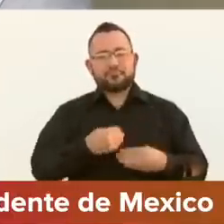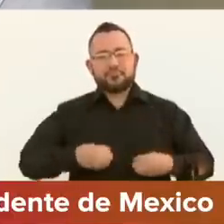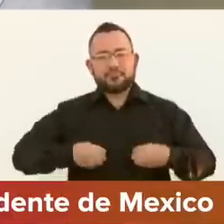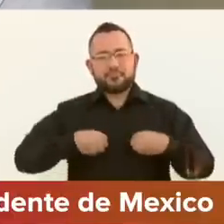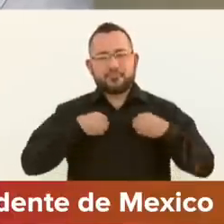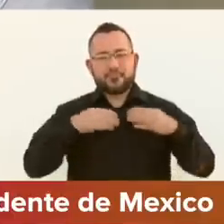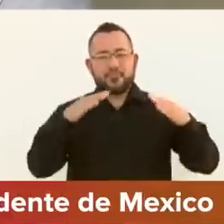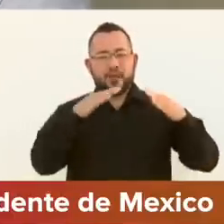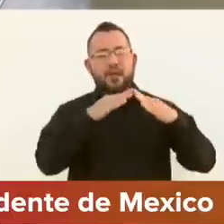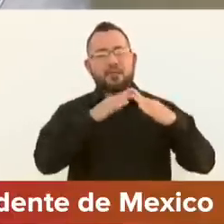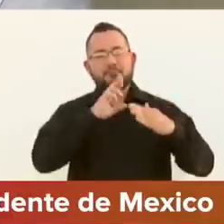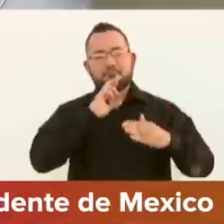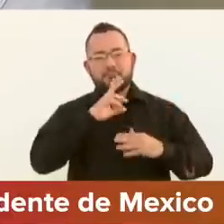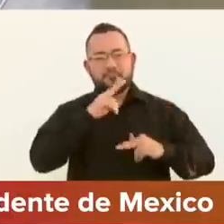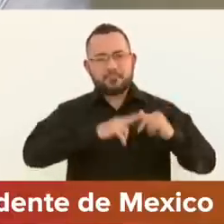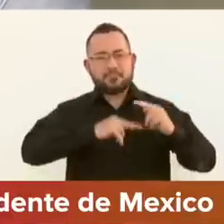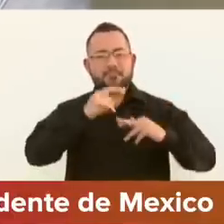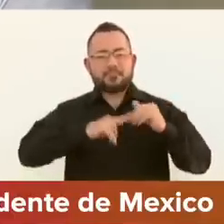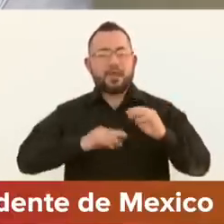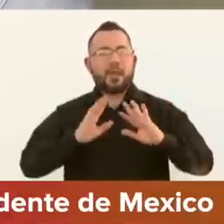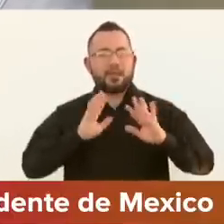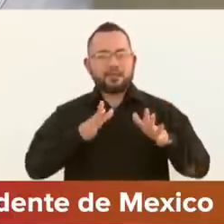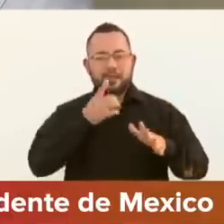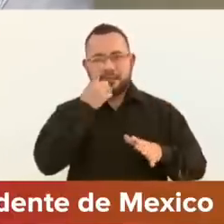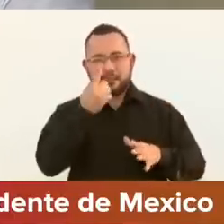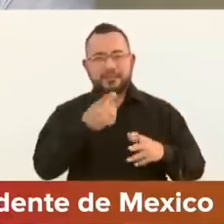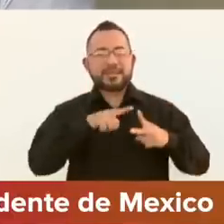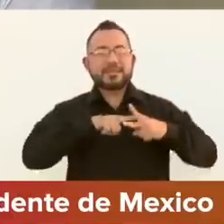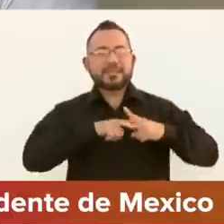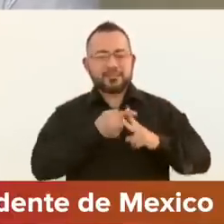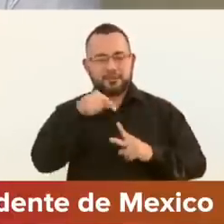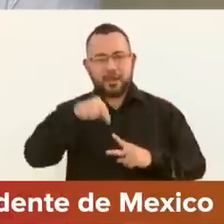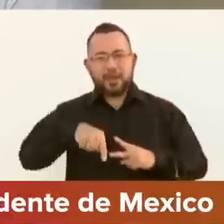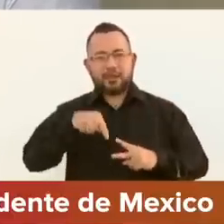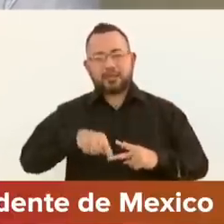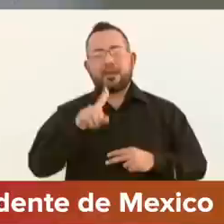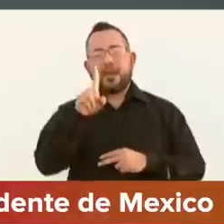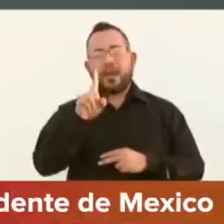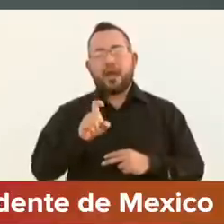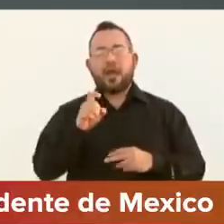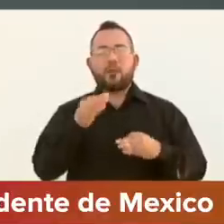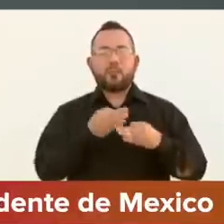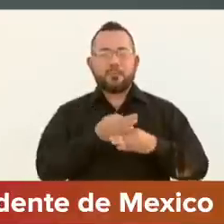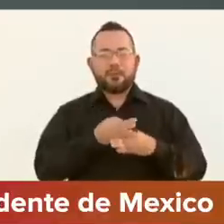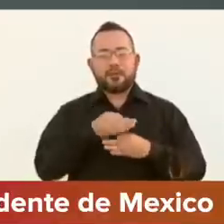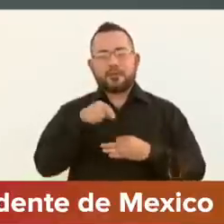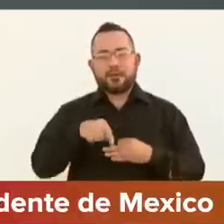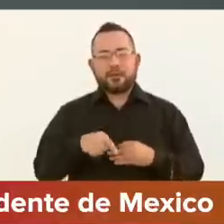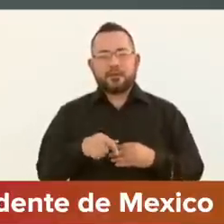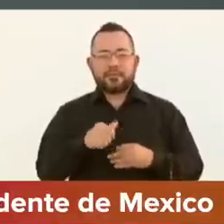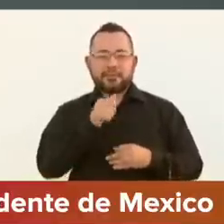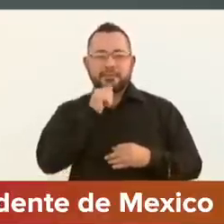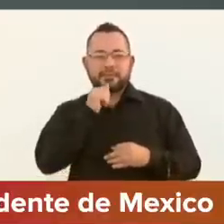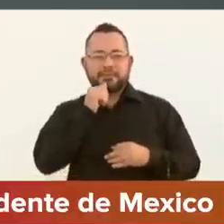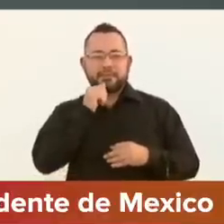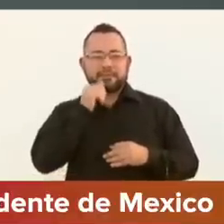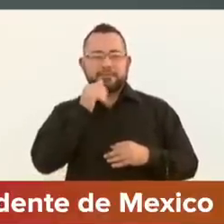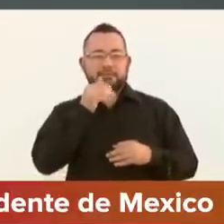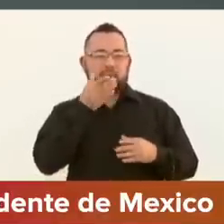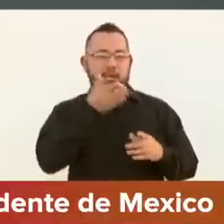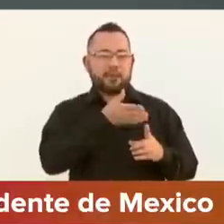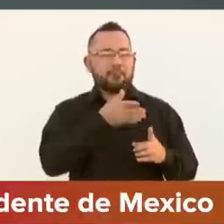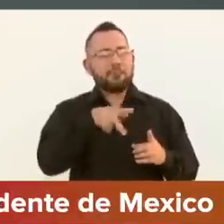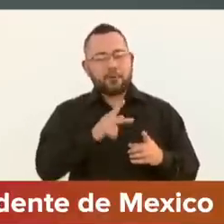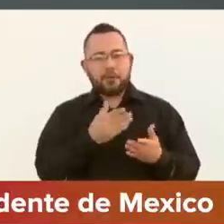que ya se inició aquí en Agua Prieta, que no estaba considerada, nada más